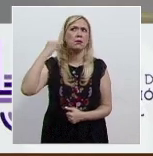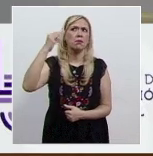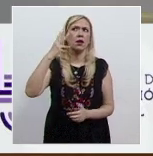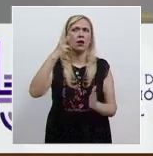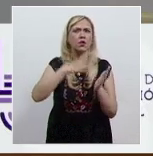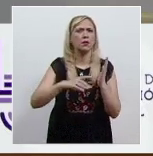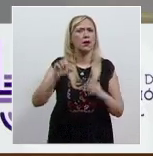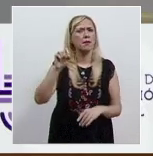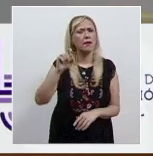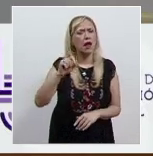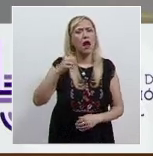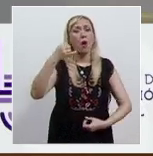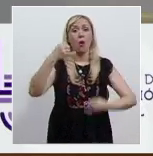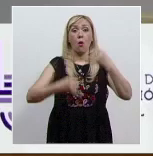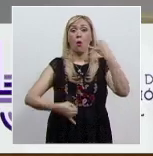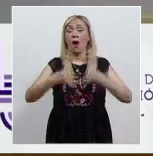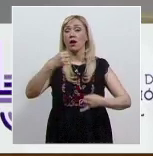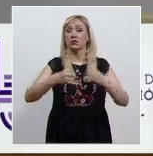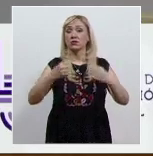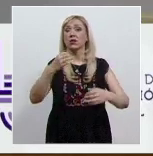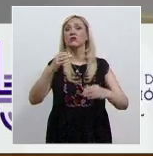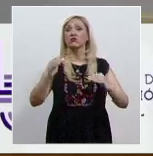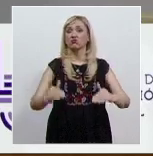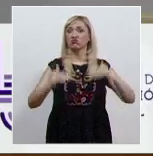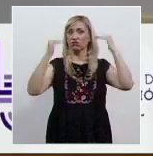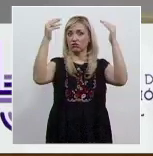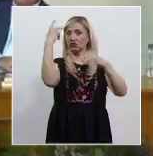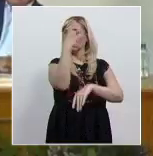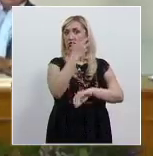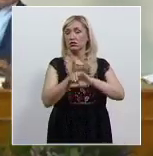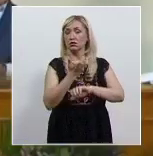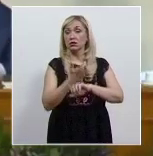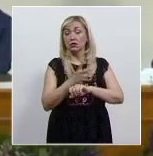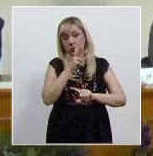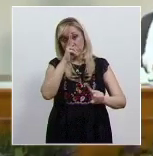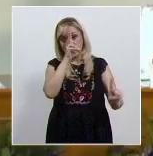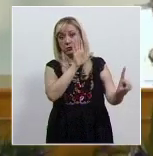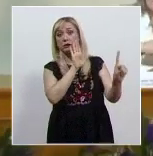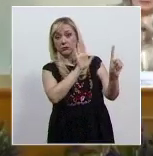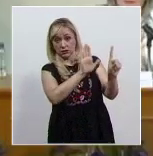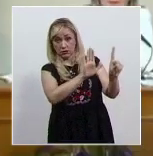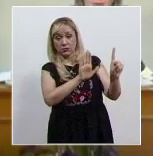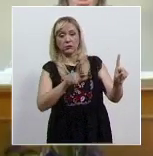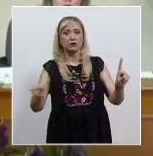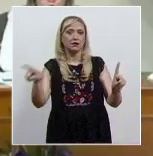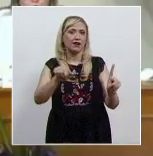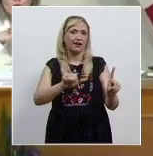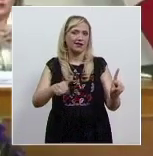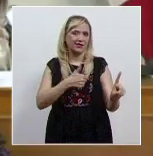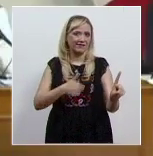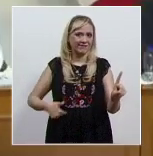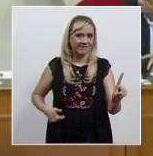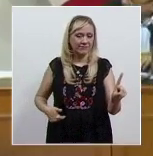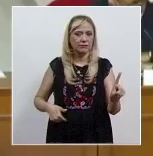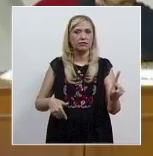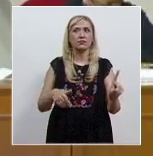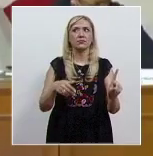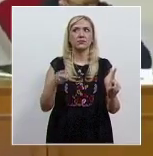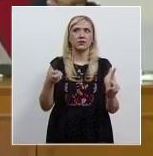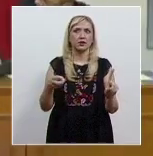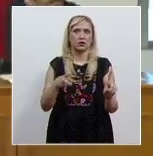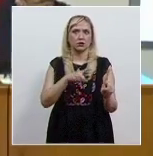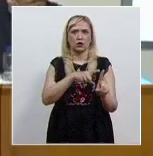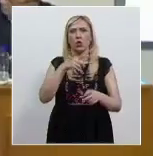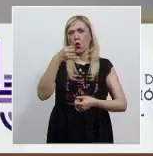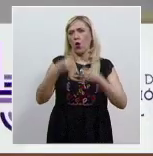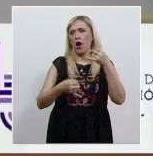en el que jueces de la Corte Suprema de Estados Unidos fueron amenazados por el poder político, acto que fue calificado por el